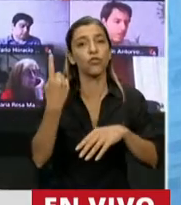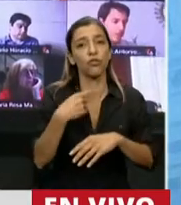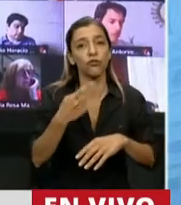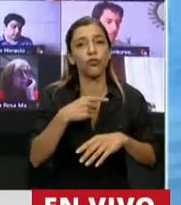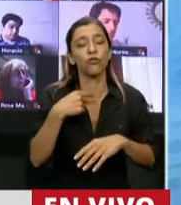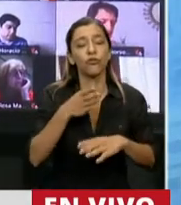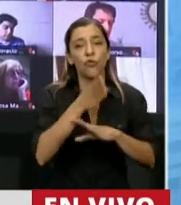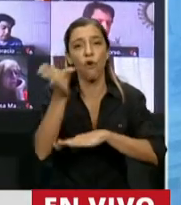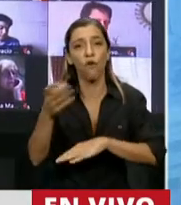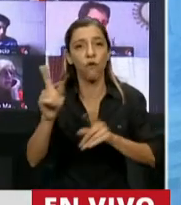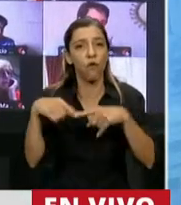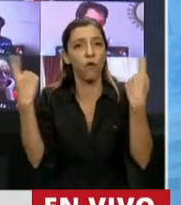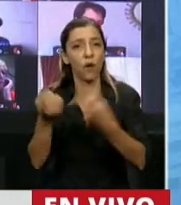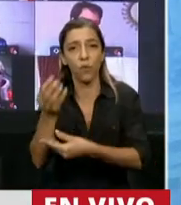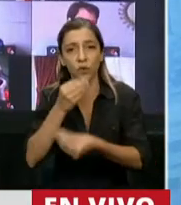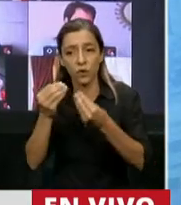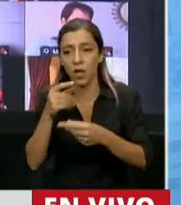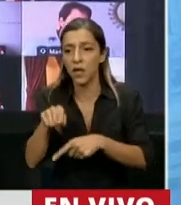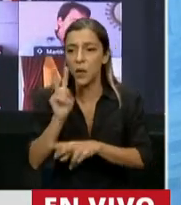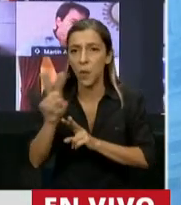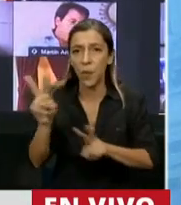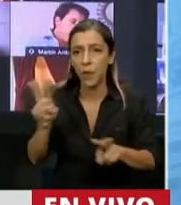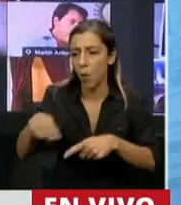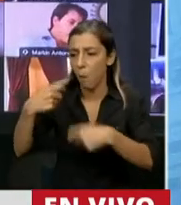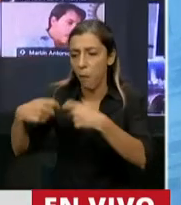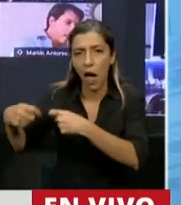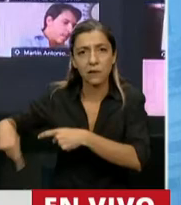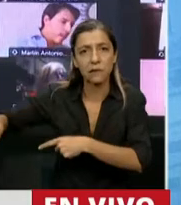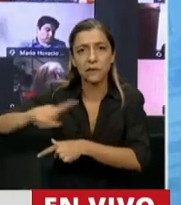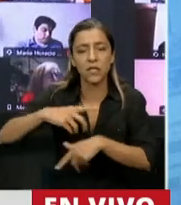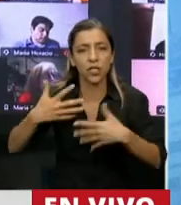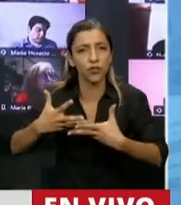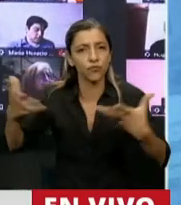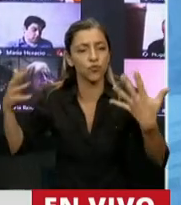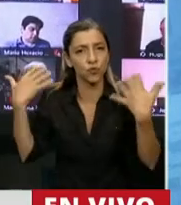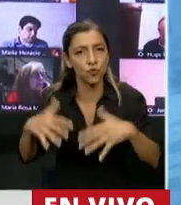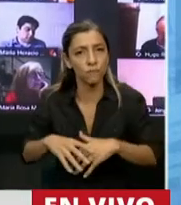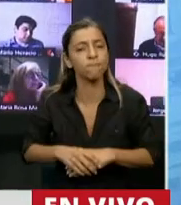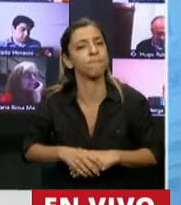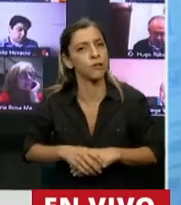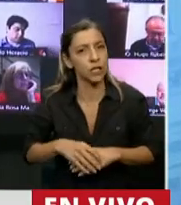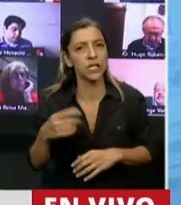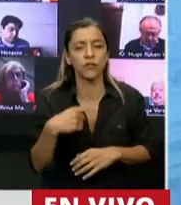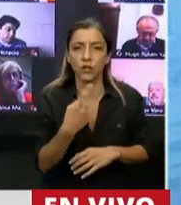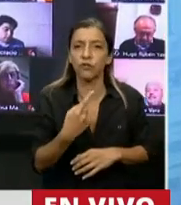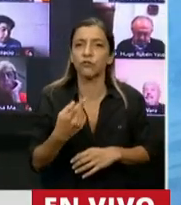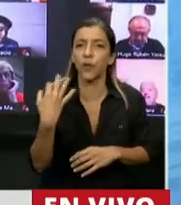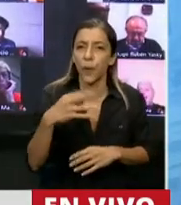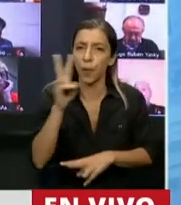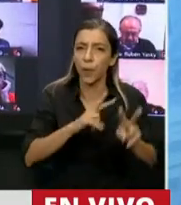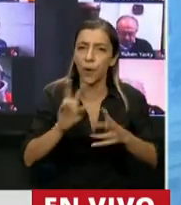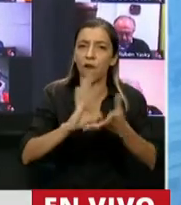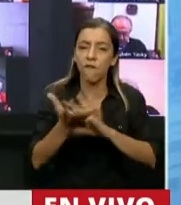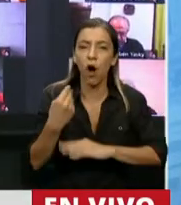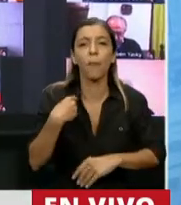bastante más plástico de lo que estamos acostumbrados. Esto también es un pedido para que revisemos no solo cuestiones tan simples como el diseño,